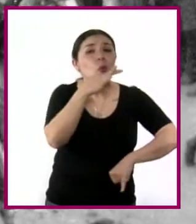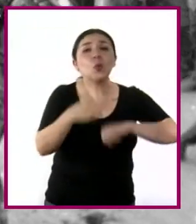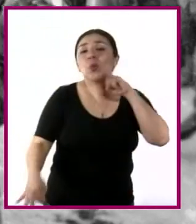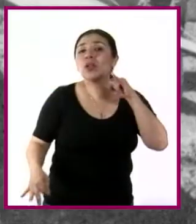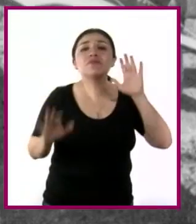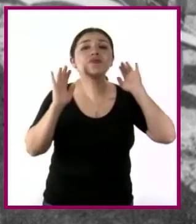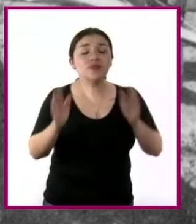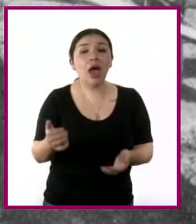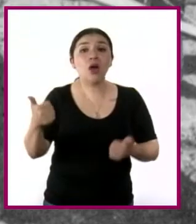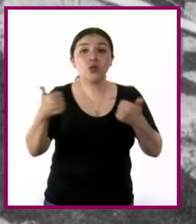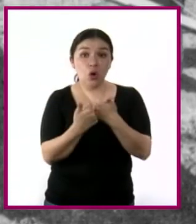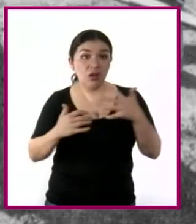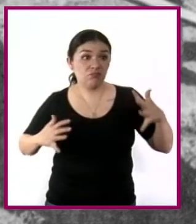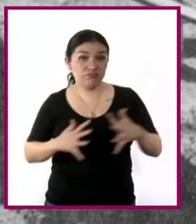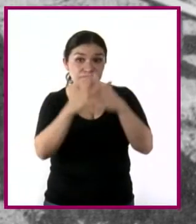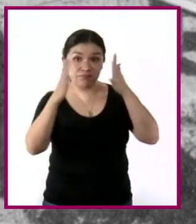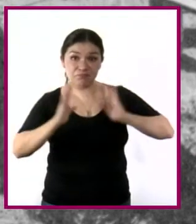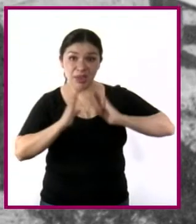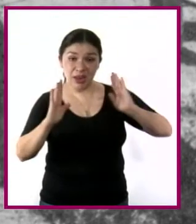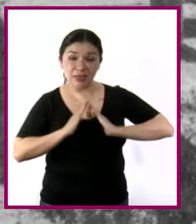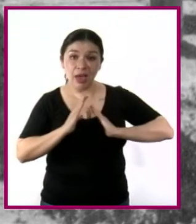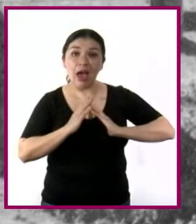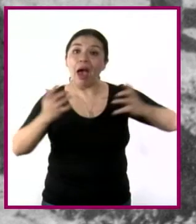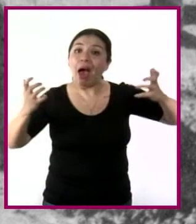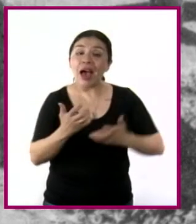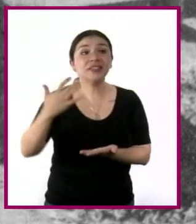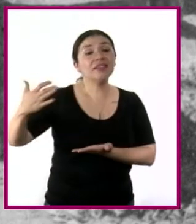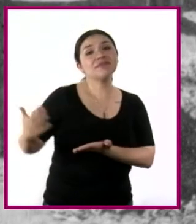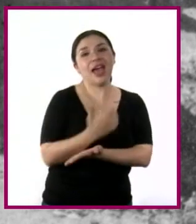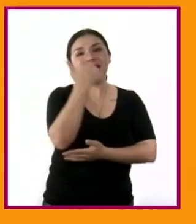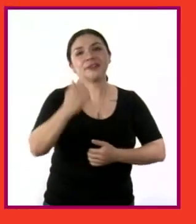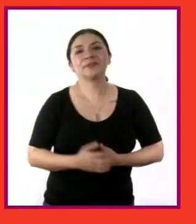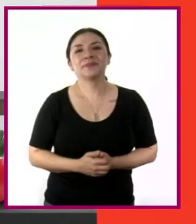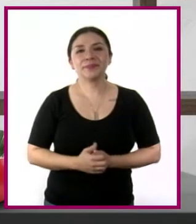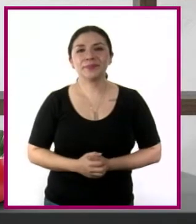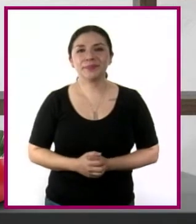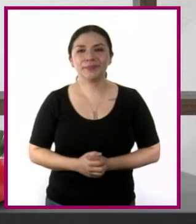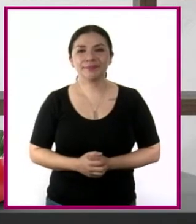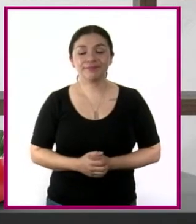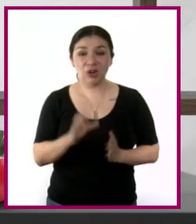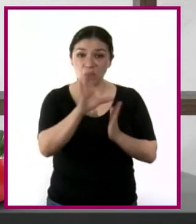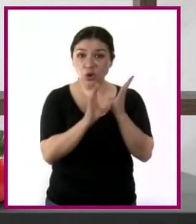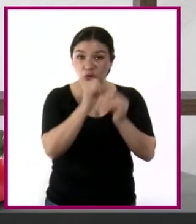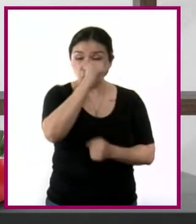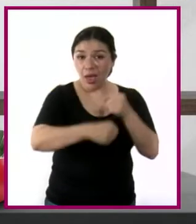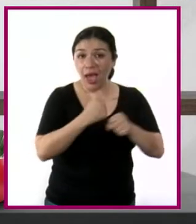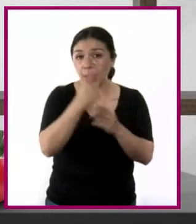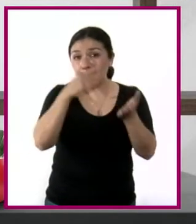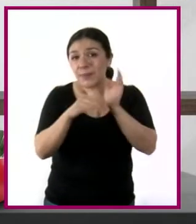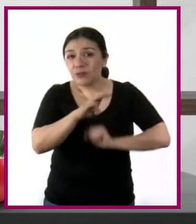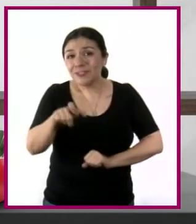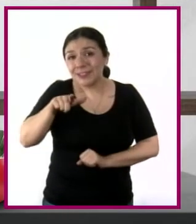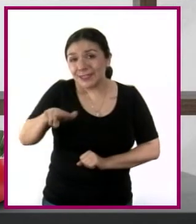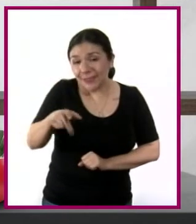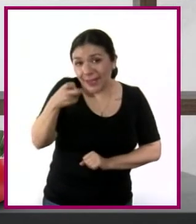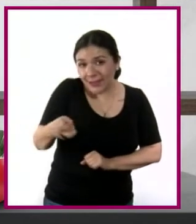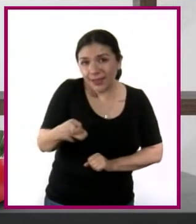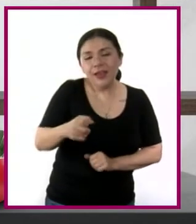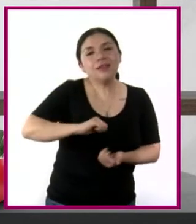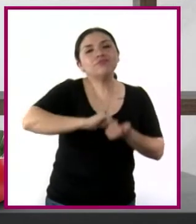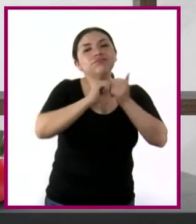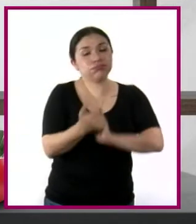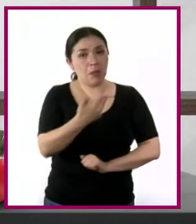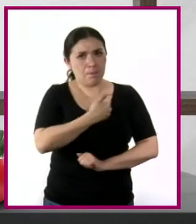vez que un levantamiento militar tendría éxito. La Constitución de 1917 dio a los